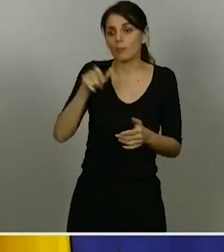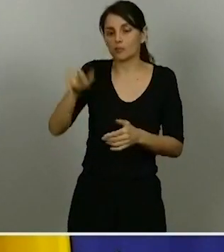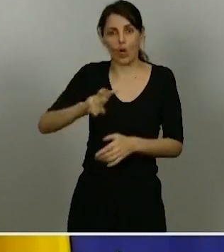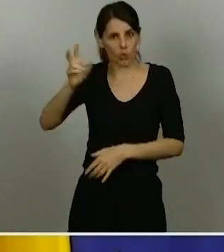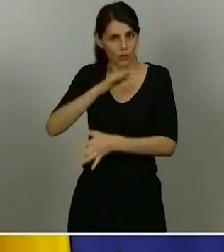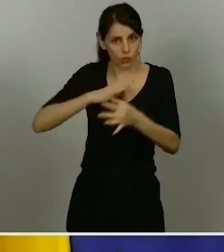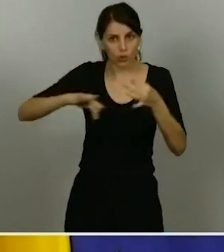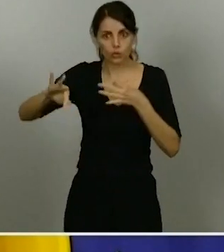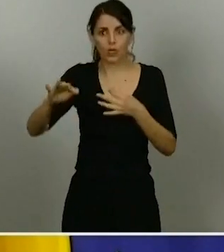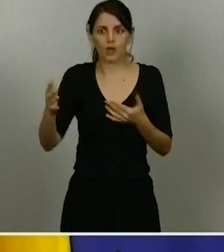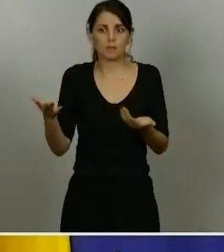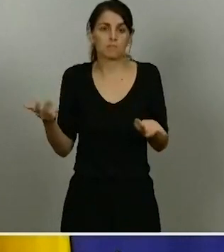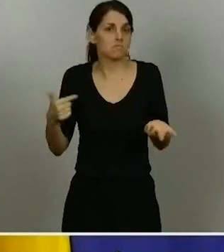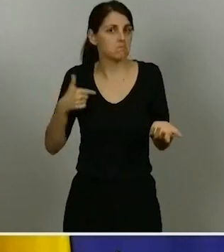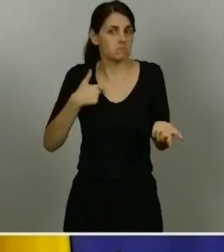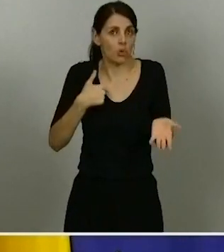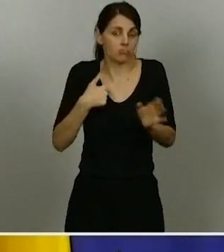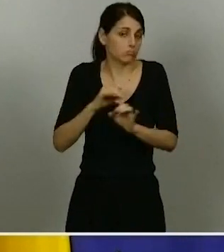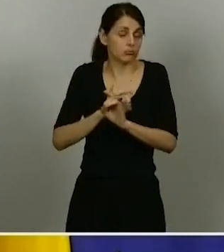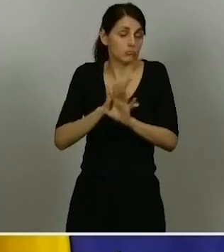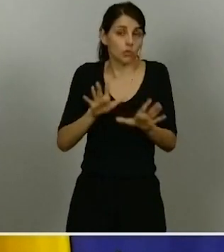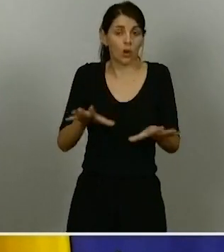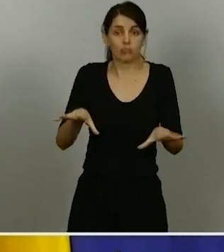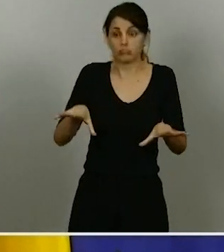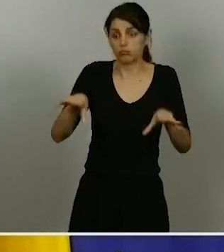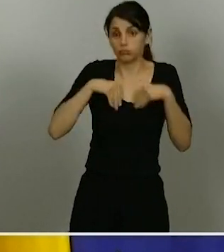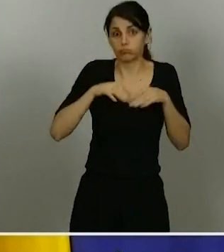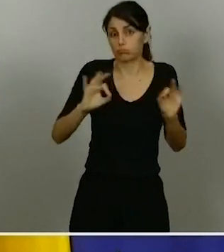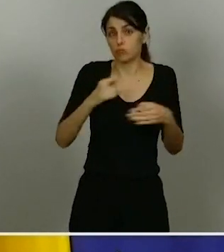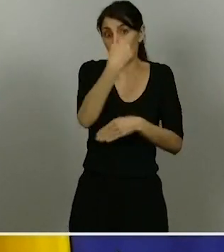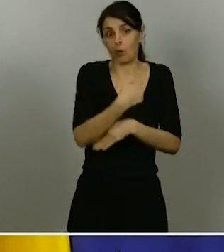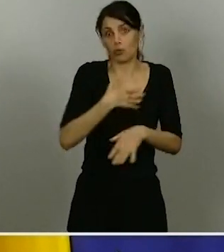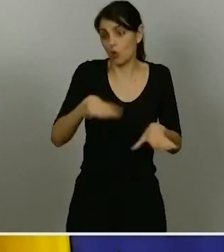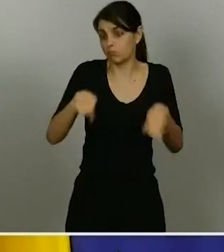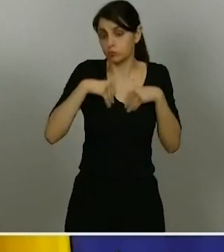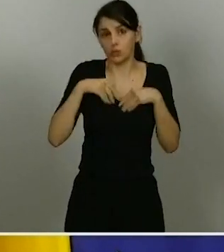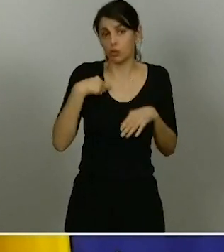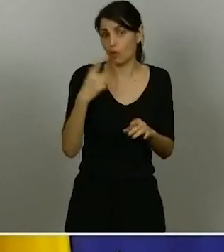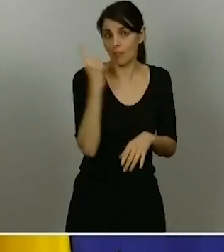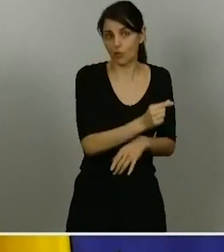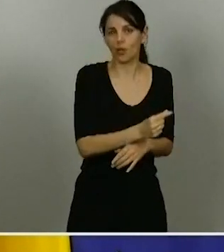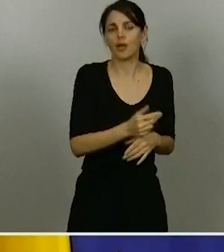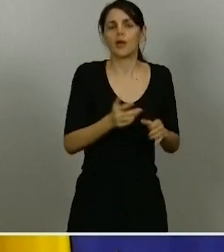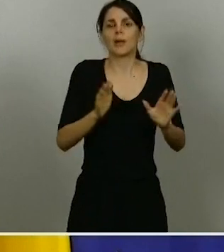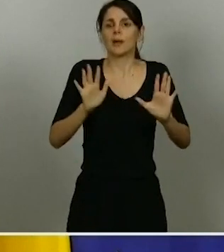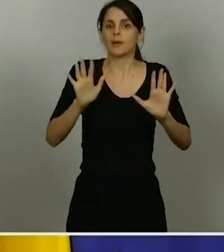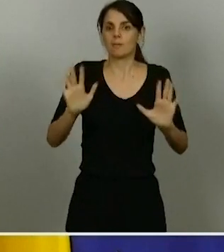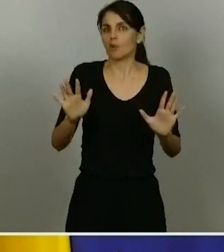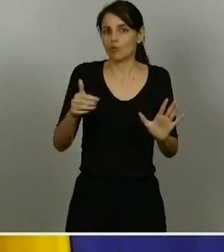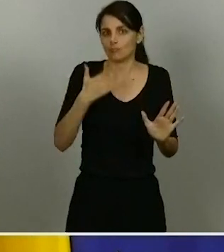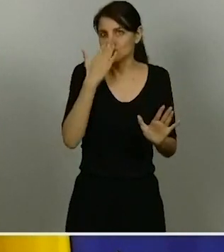obviamente asumiré la solicitud o la orden que se me dé y me echaré a un lado, pero lo que desde luego no voy a hacer es abandonar el barco.